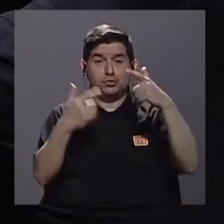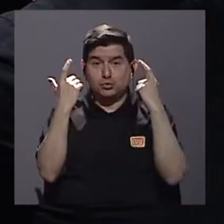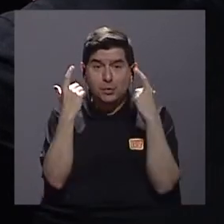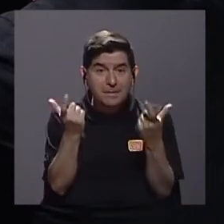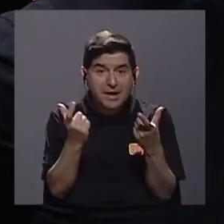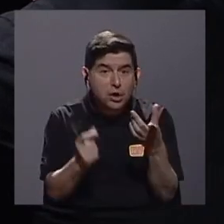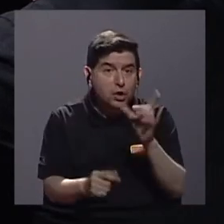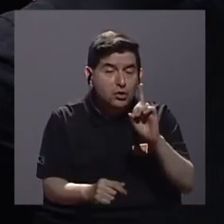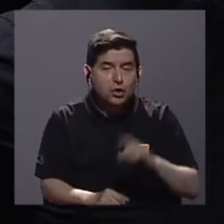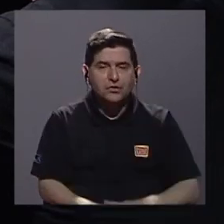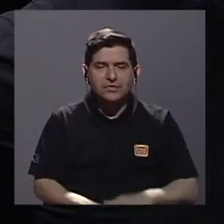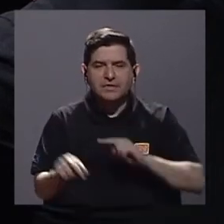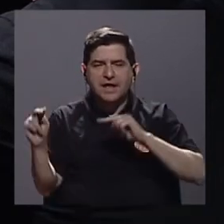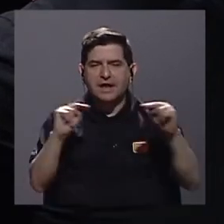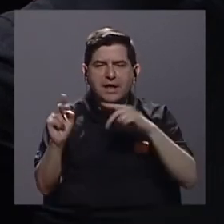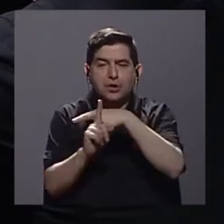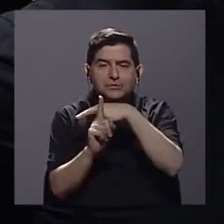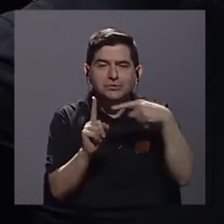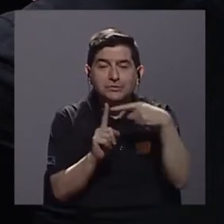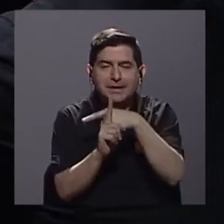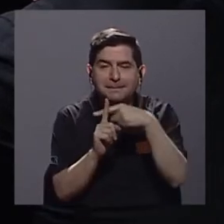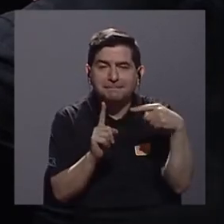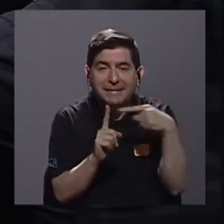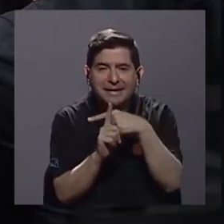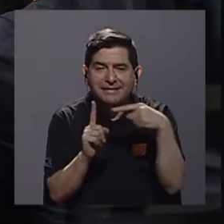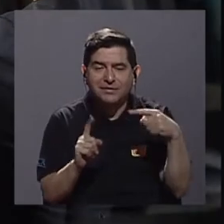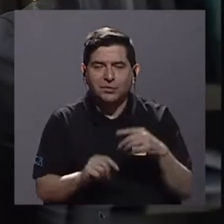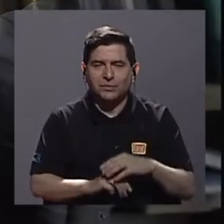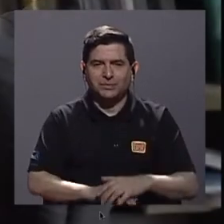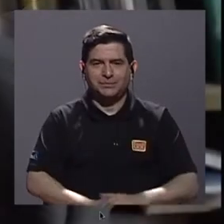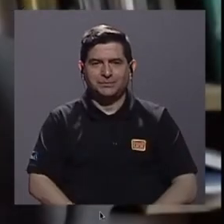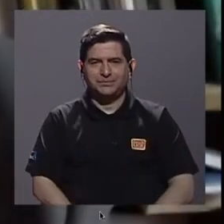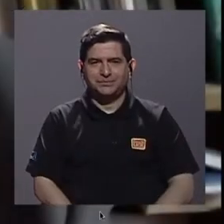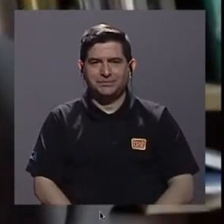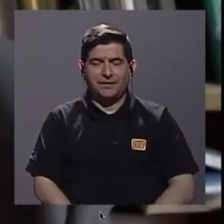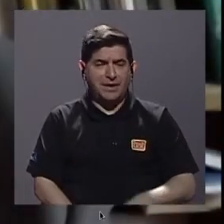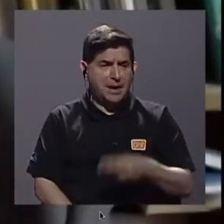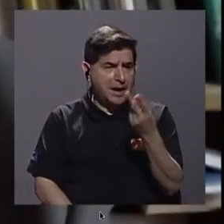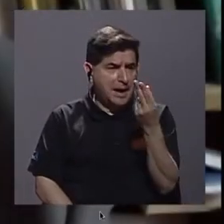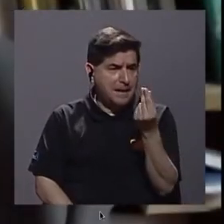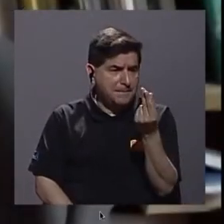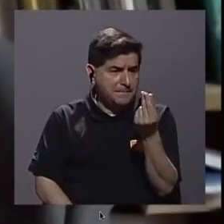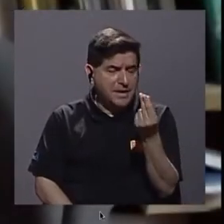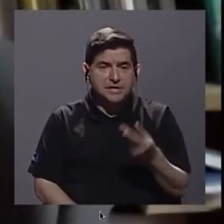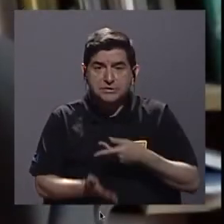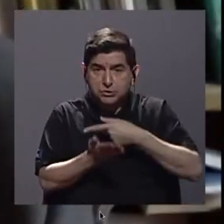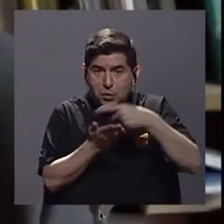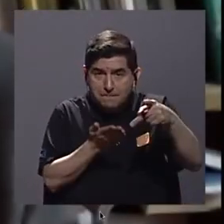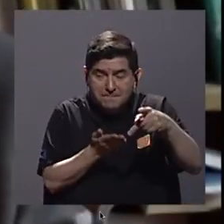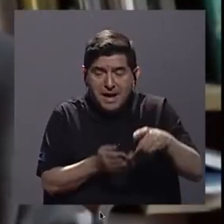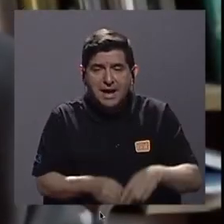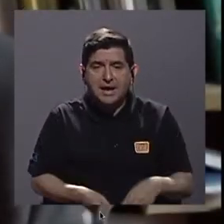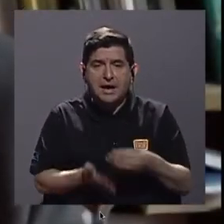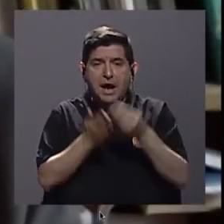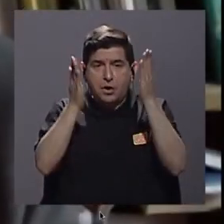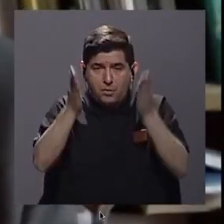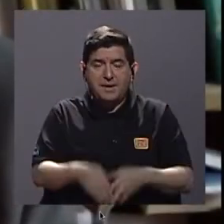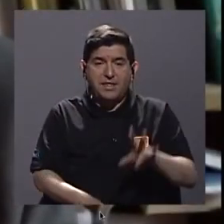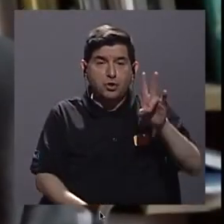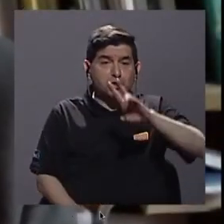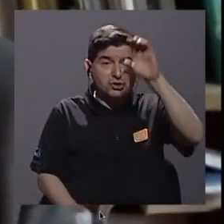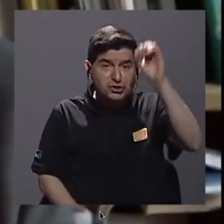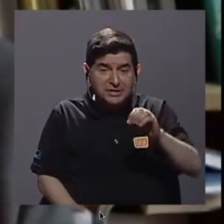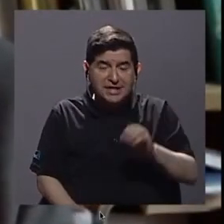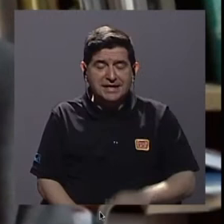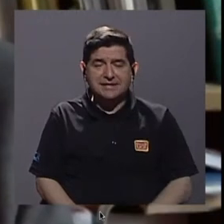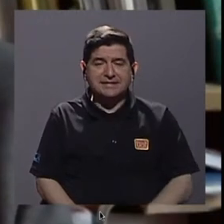la intermediación, es decir, el precio que paga un consumidor, el 70% de ese precio está